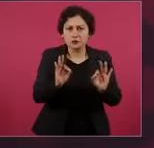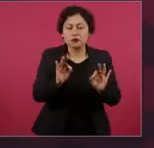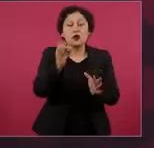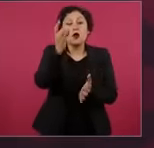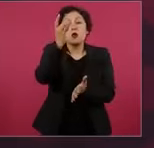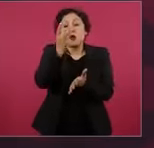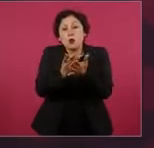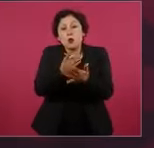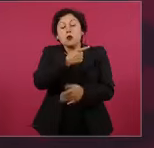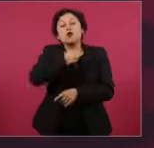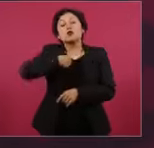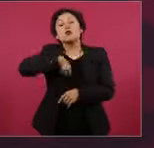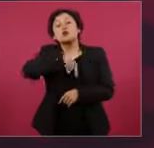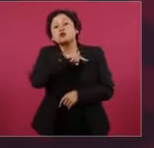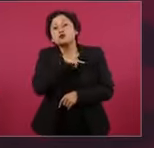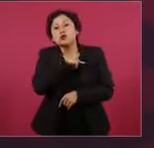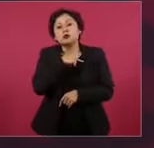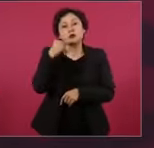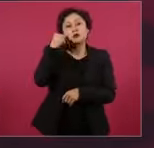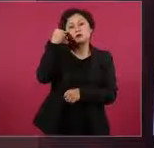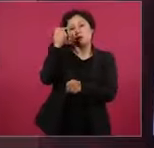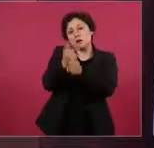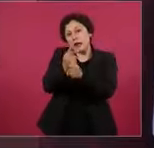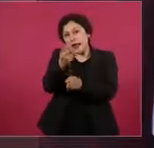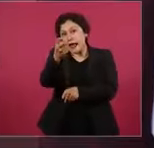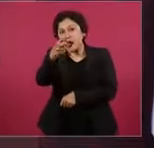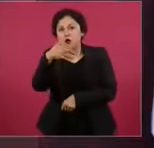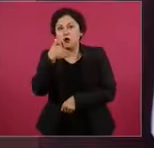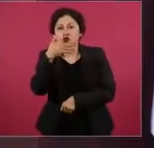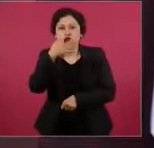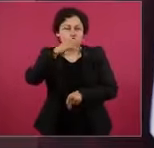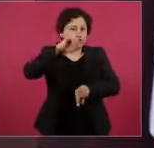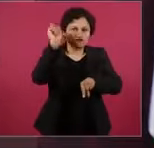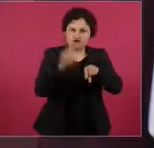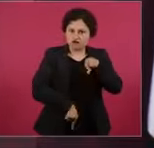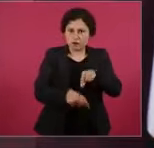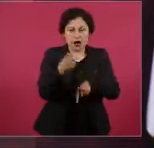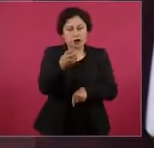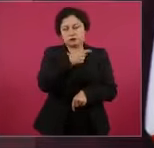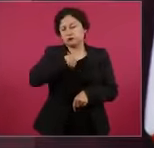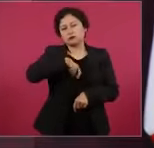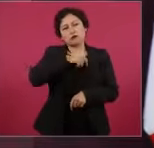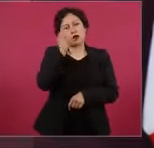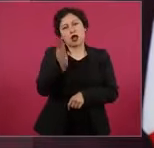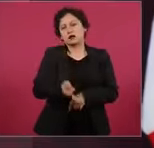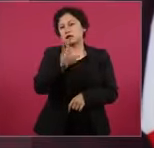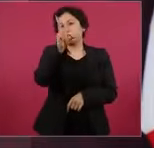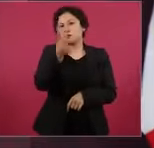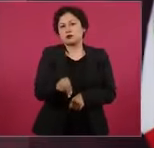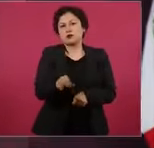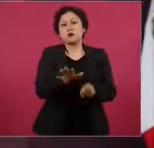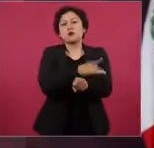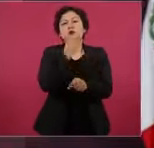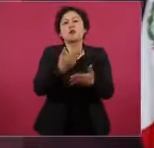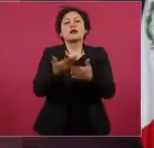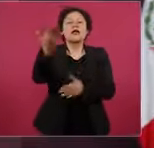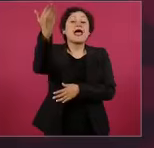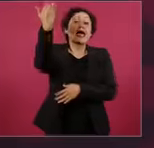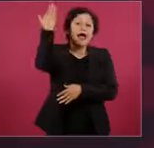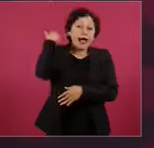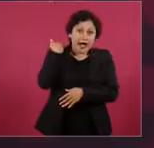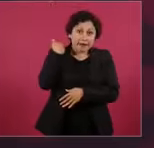porque la corrupción es el principal problema de México. Era, todavía